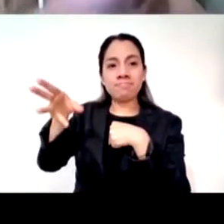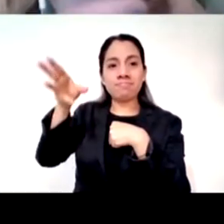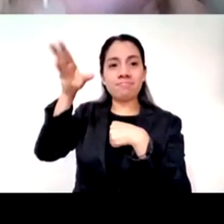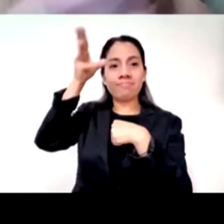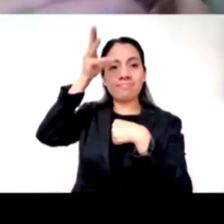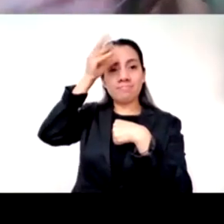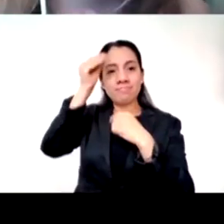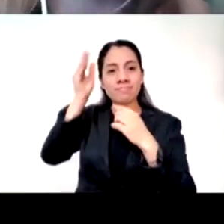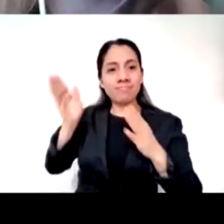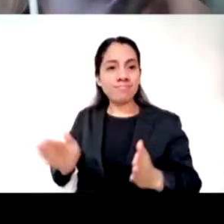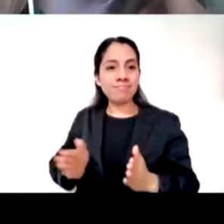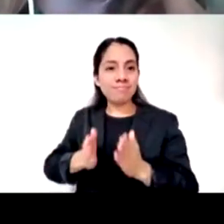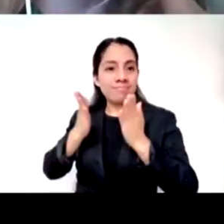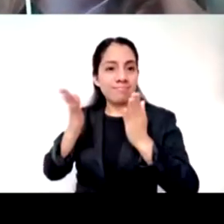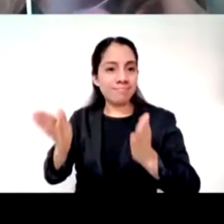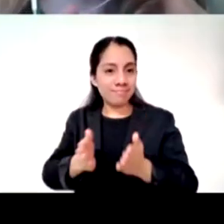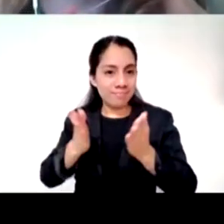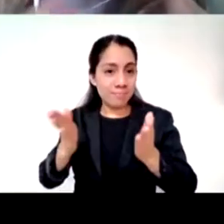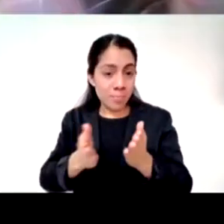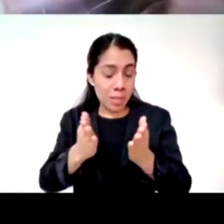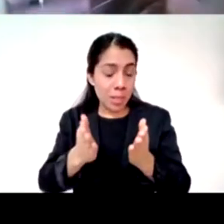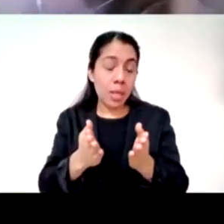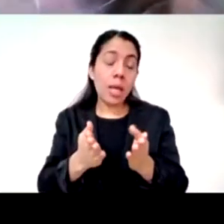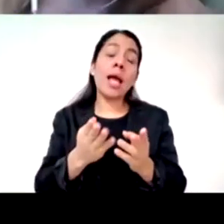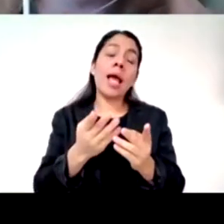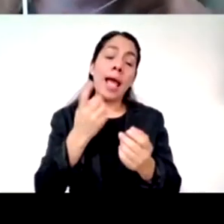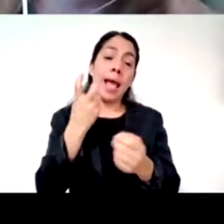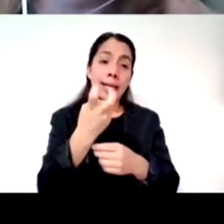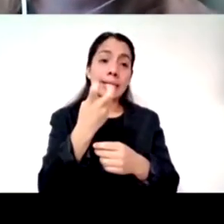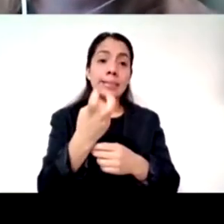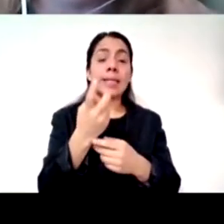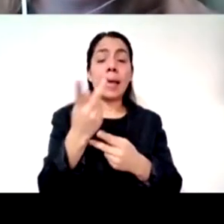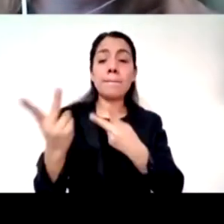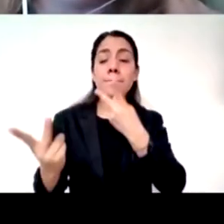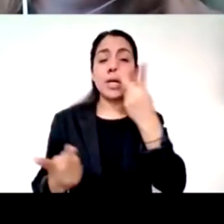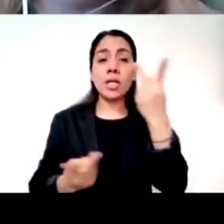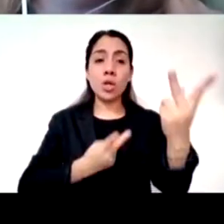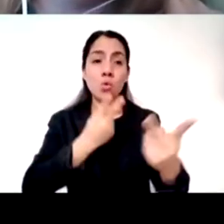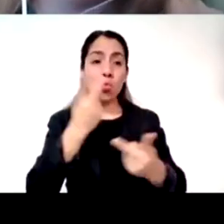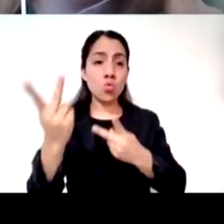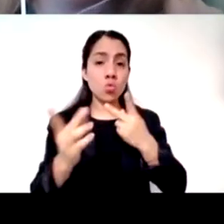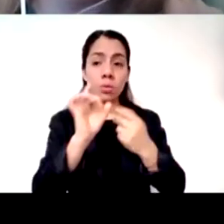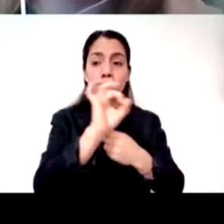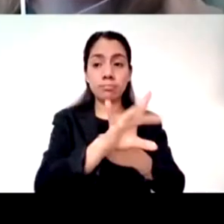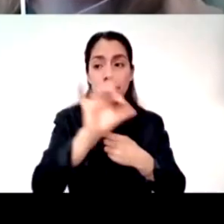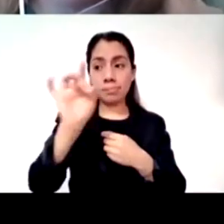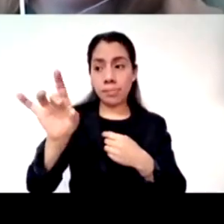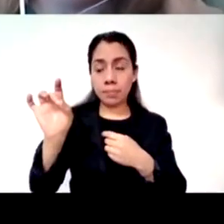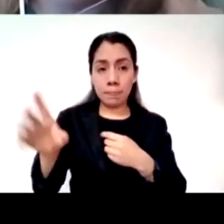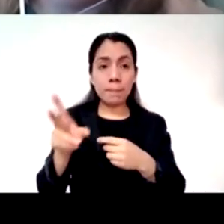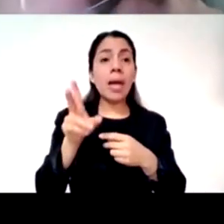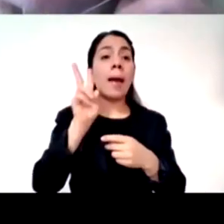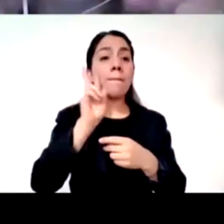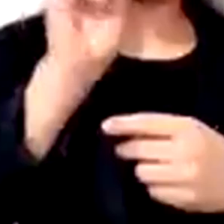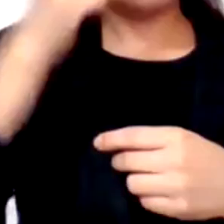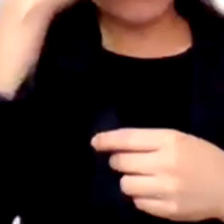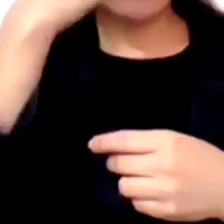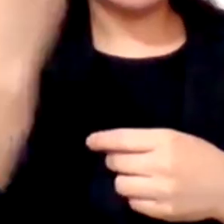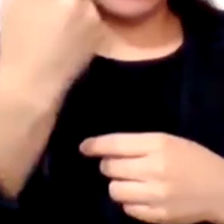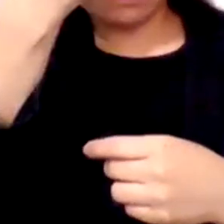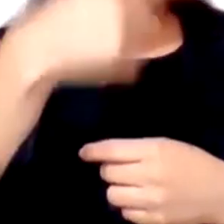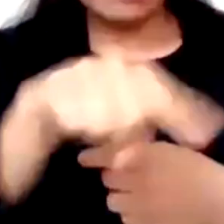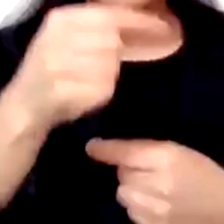bueno no toda parte de ella se devuelve a los niños y las niñas como una invitación para